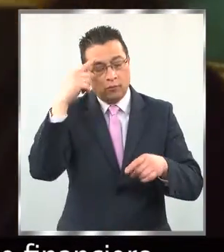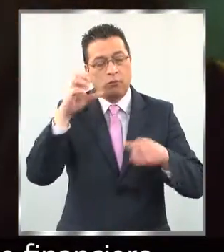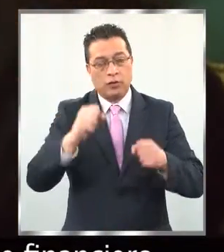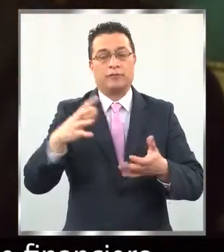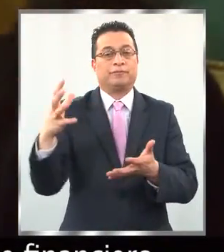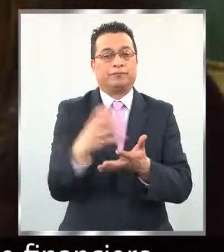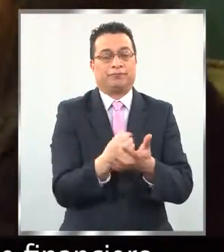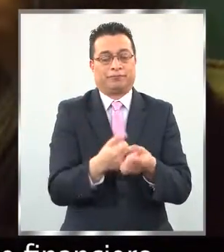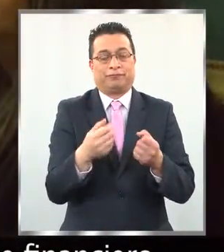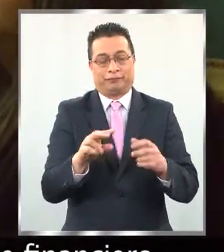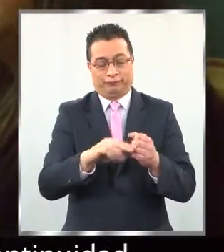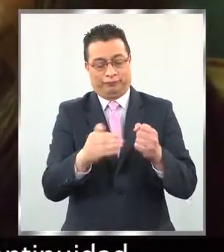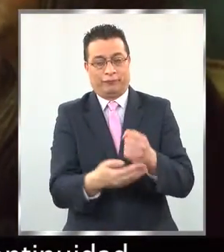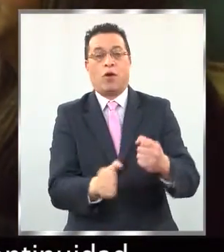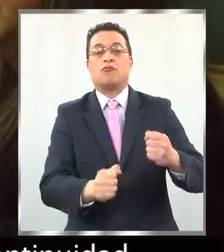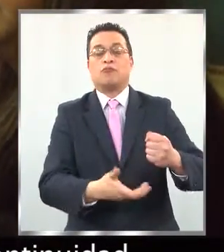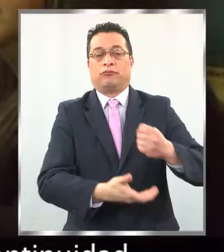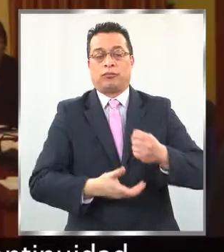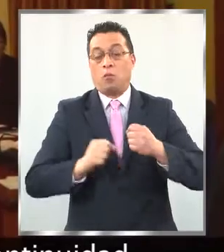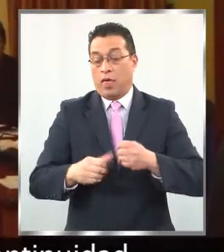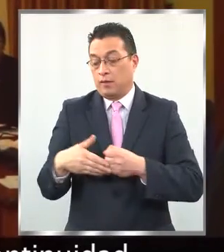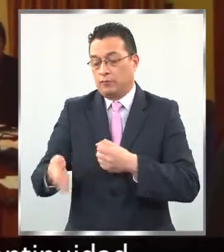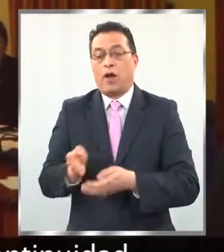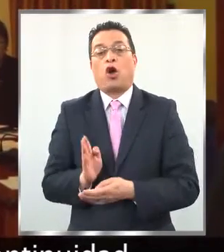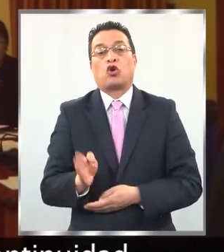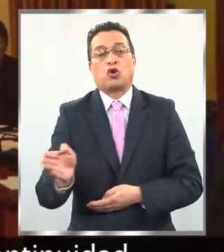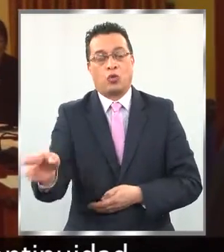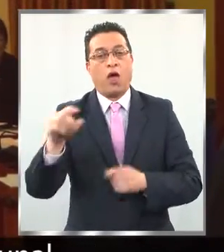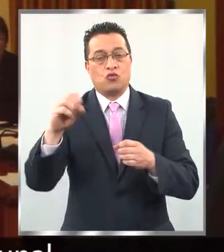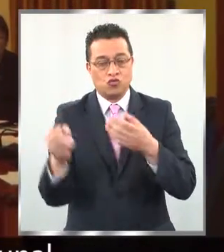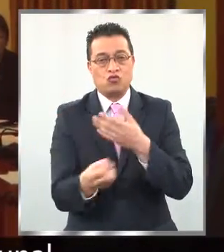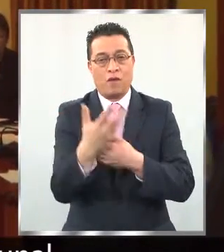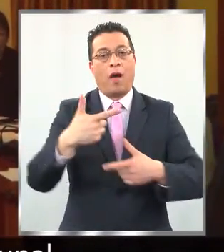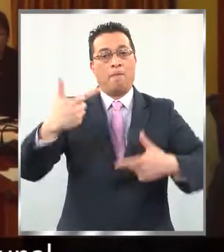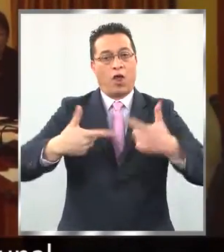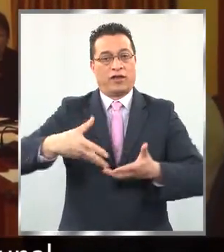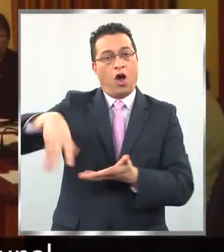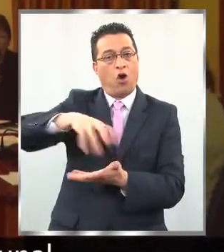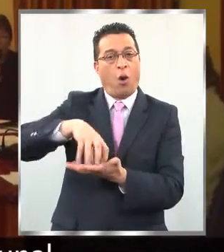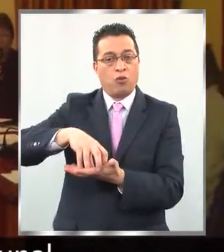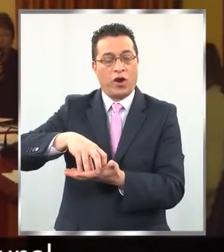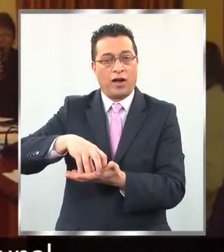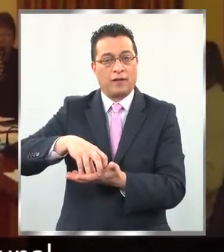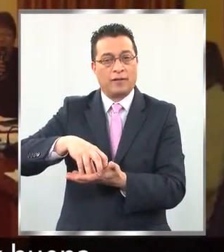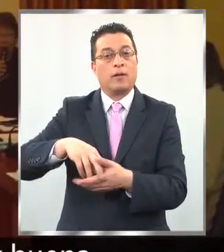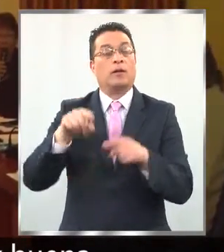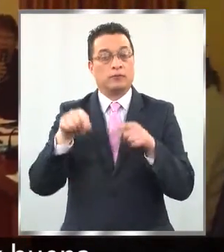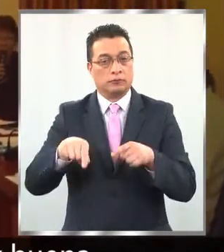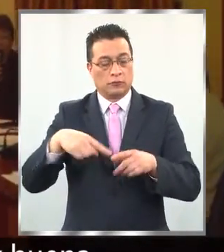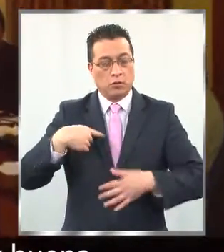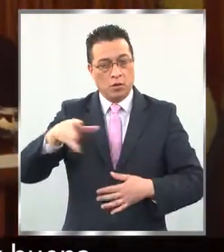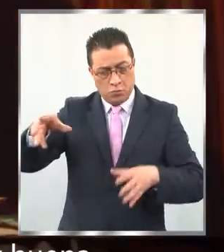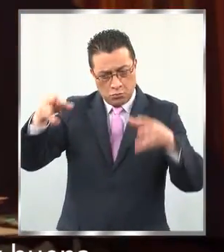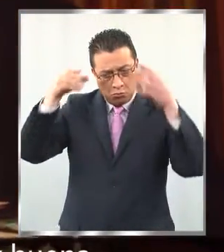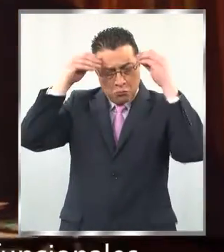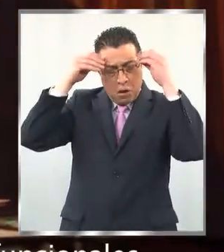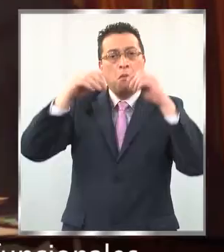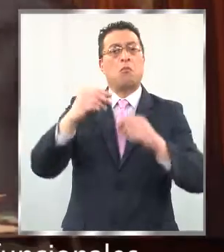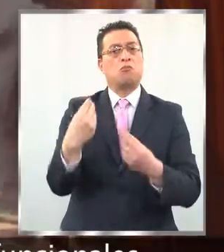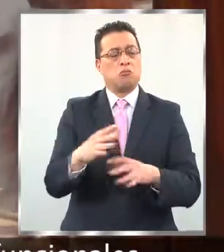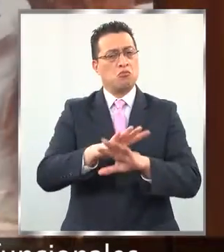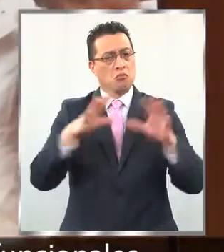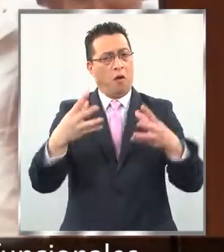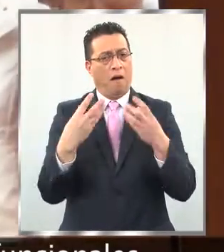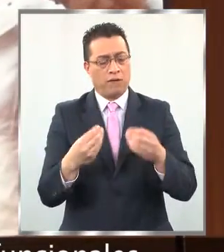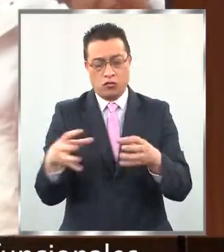a fin de tener el soporte financiero adecuado que permita darle continuidad a esta nueva política comunal. Esto ha sido tomado de muy buena